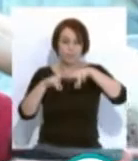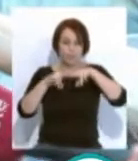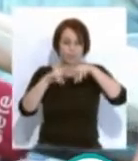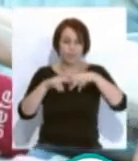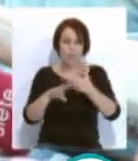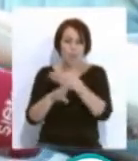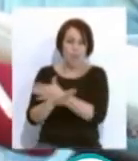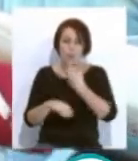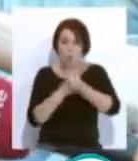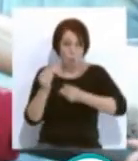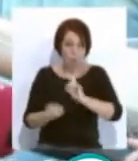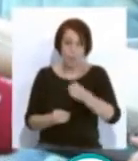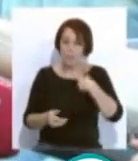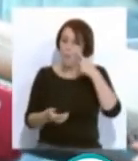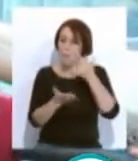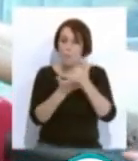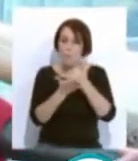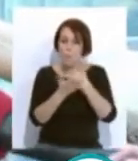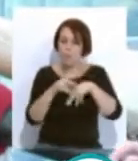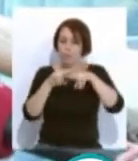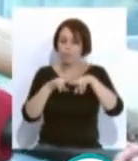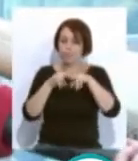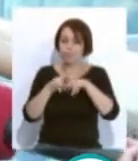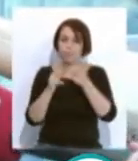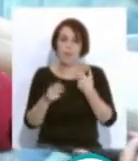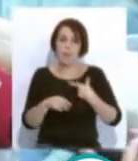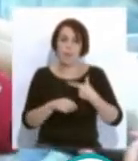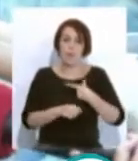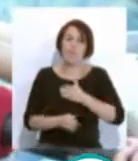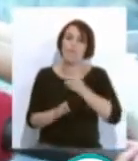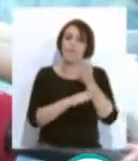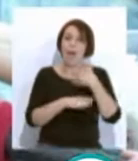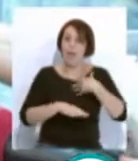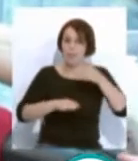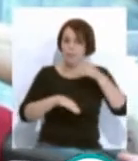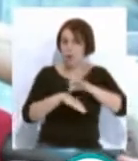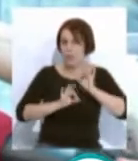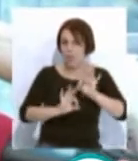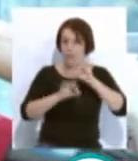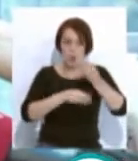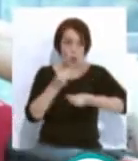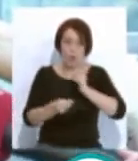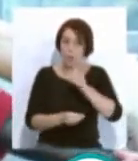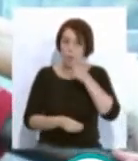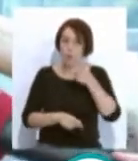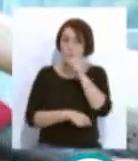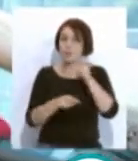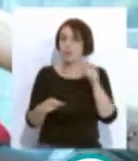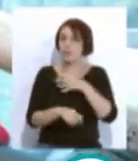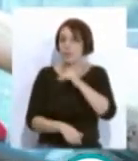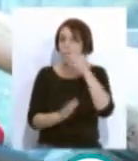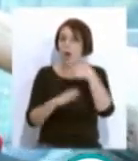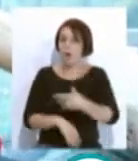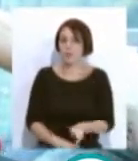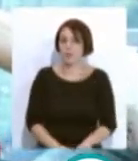realizando, todas las pruebas diagnósticas, todas las derivaciones especialistas que no se están realizando, porque no hay personal suficiente para ello,